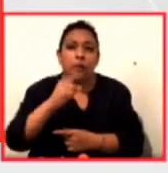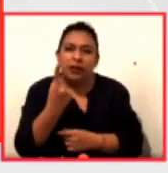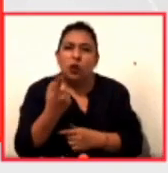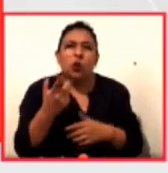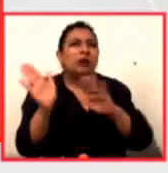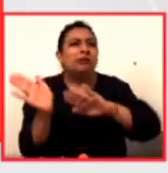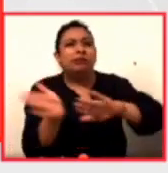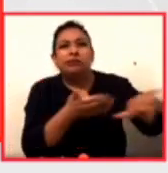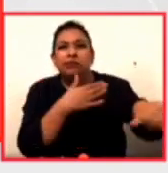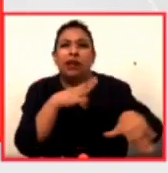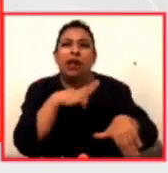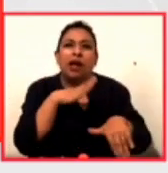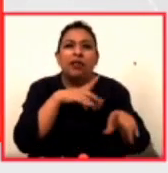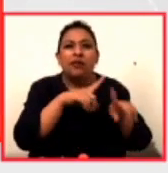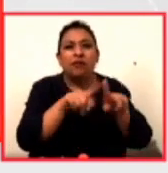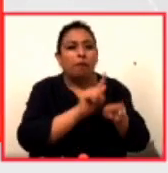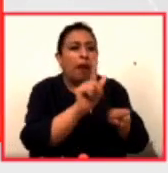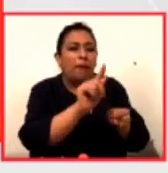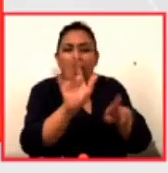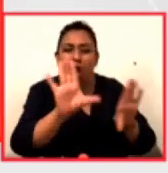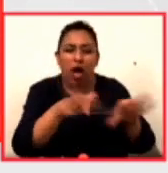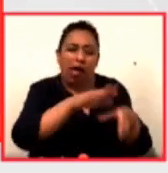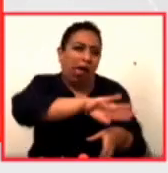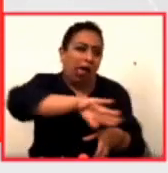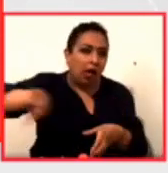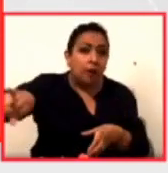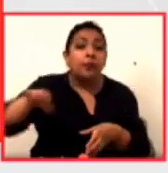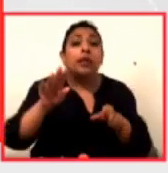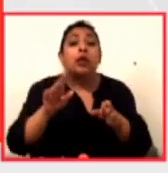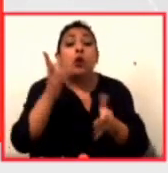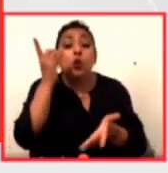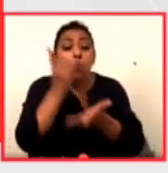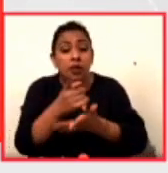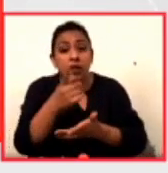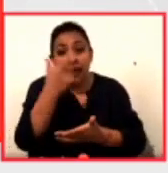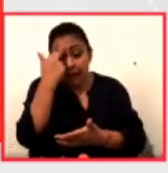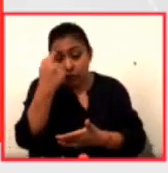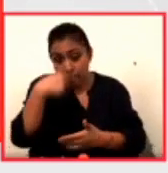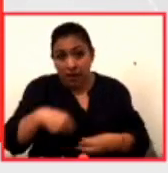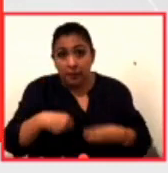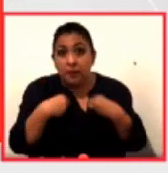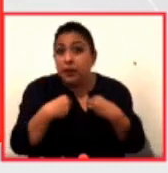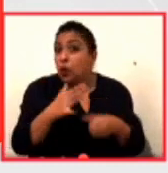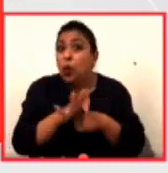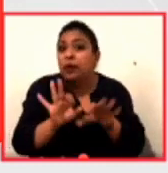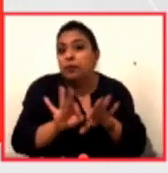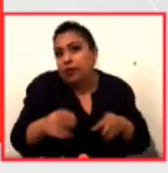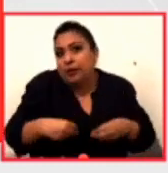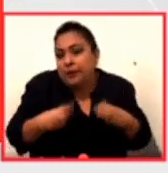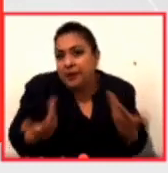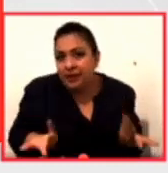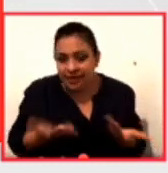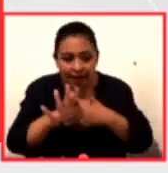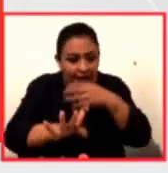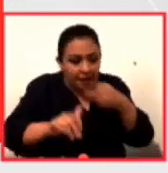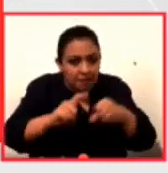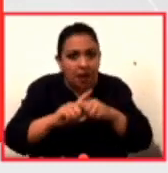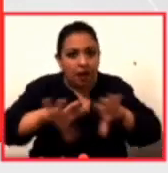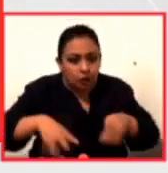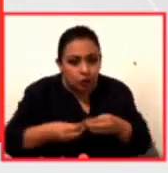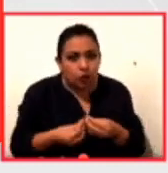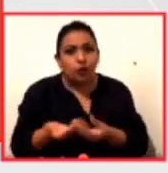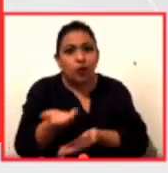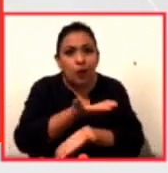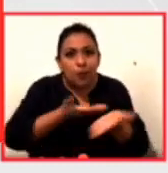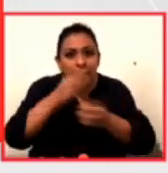especializaciones. Decía Ray Bradbury, la única razón para vivir es la vida, que los animales con los que compartimos este planeta no tienen